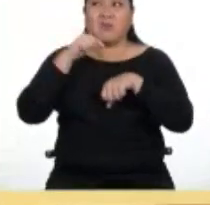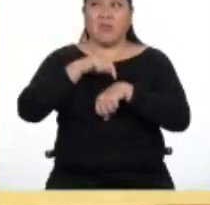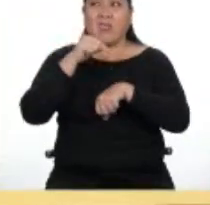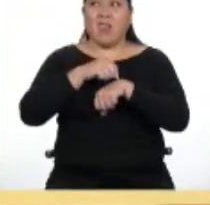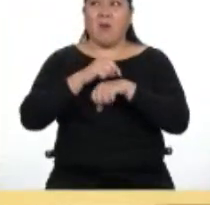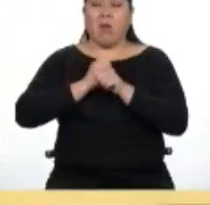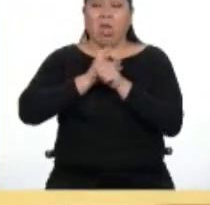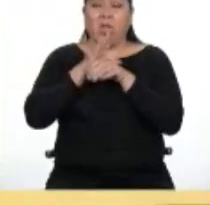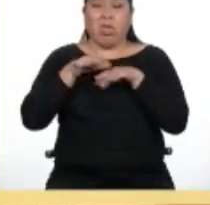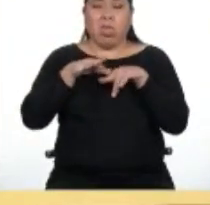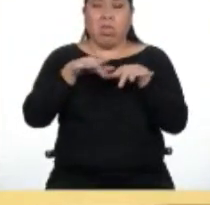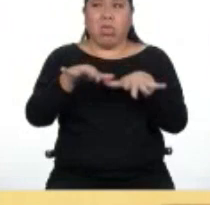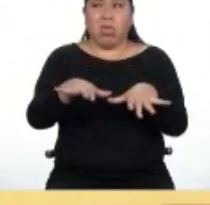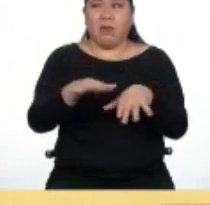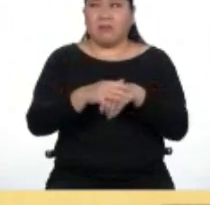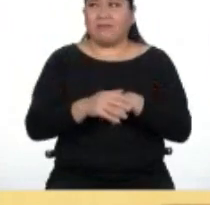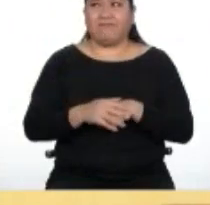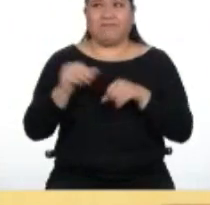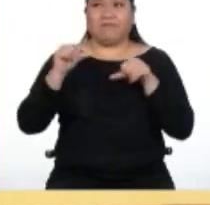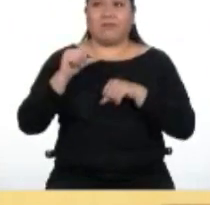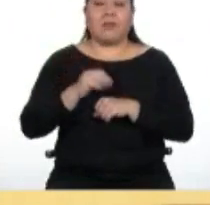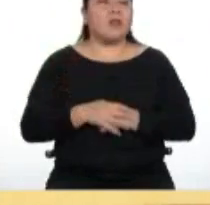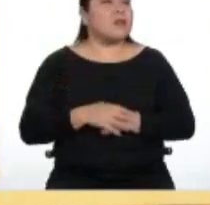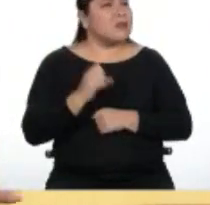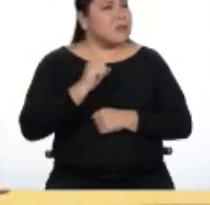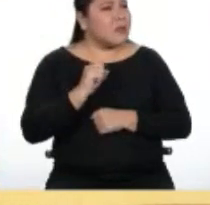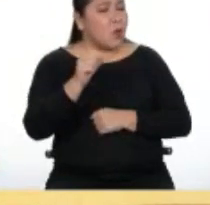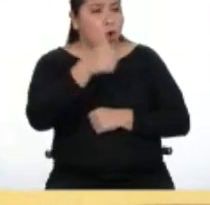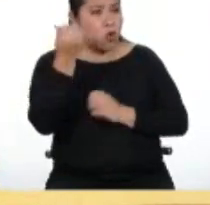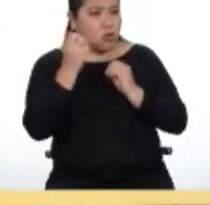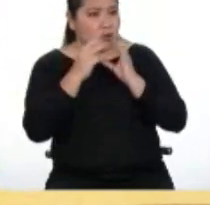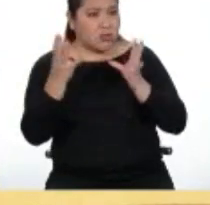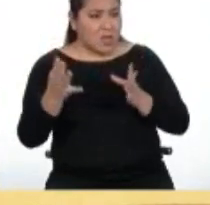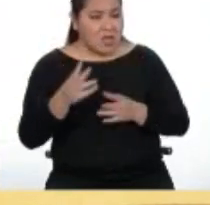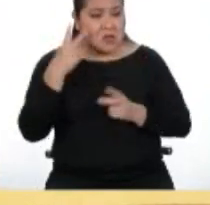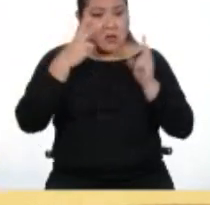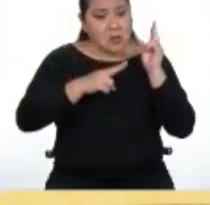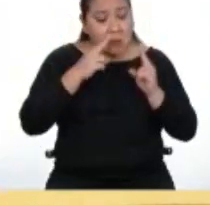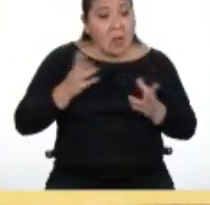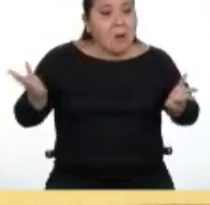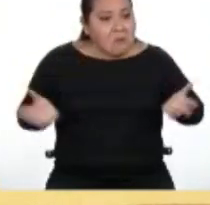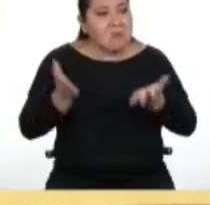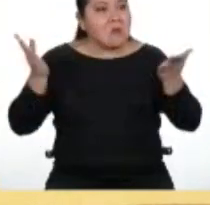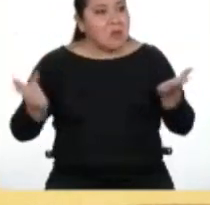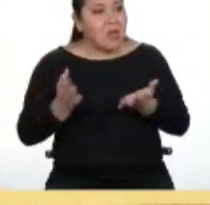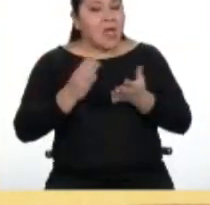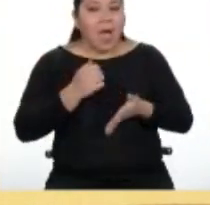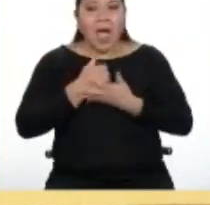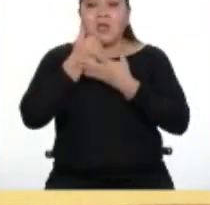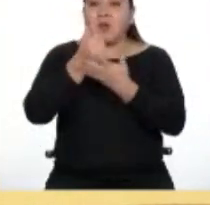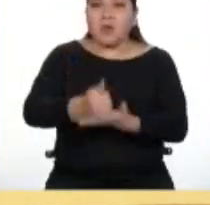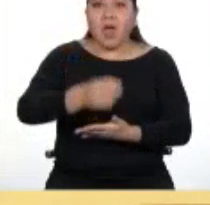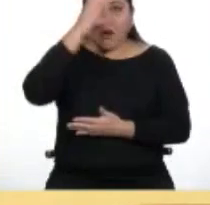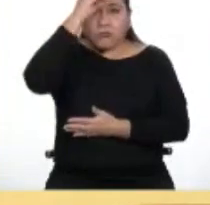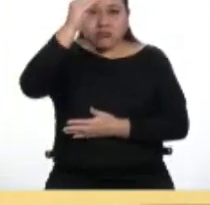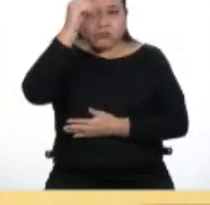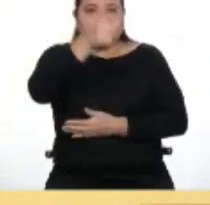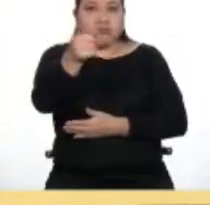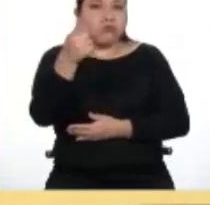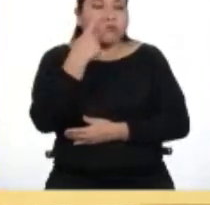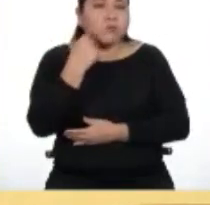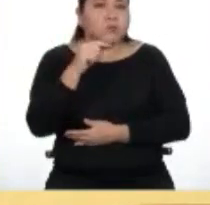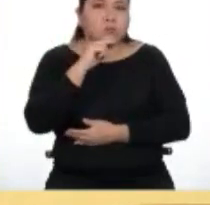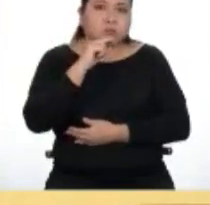todo. Sí, pero igual otros días estabas más animado, motivado para ayudar a las chicas y chicos en